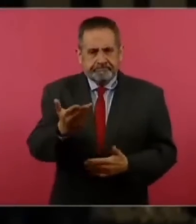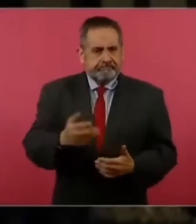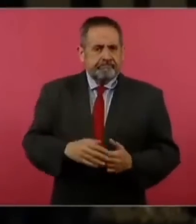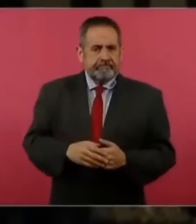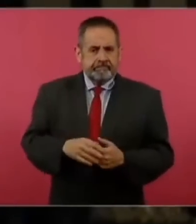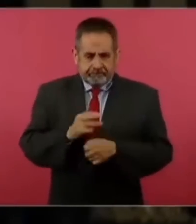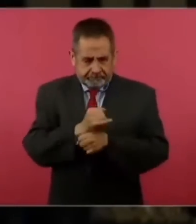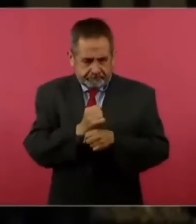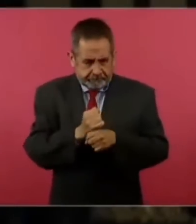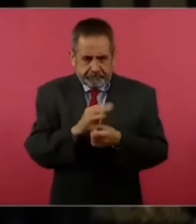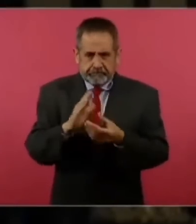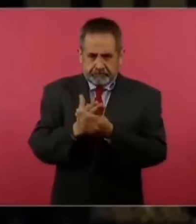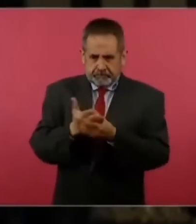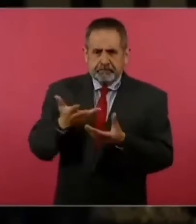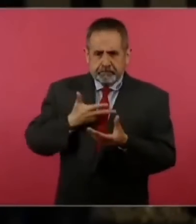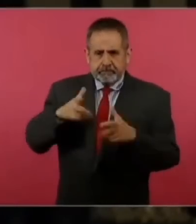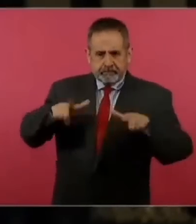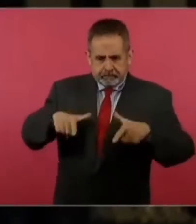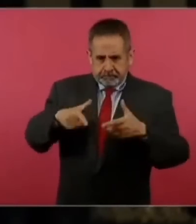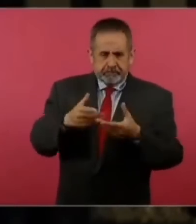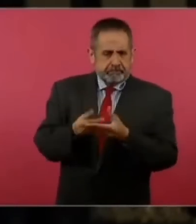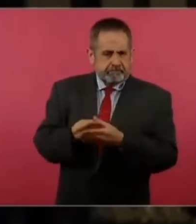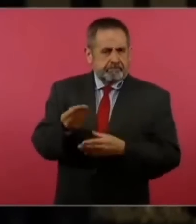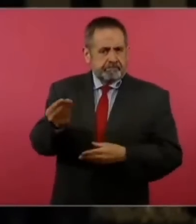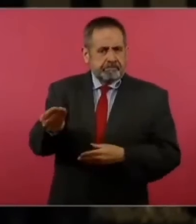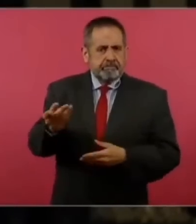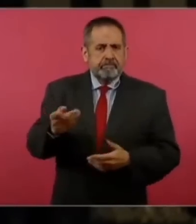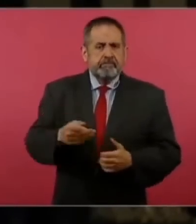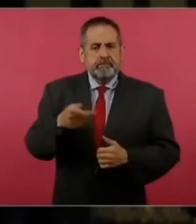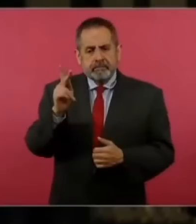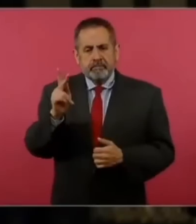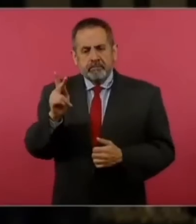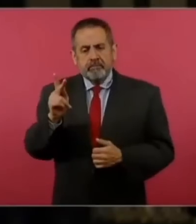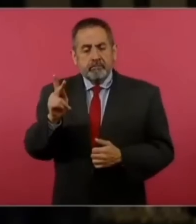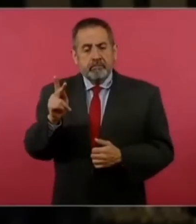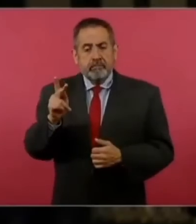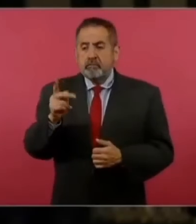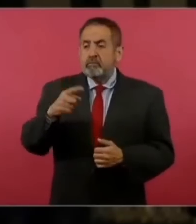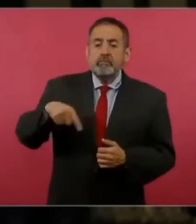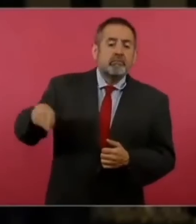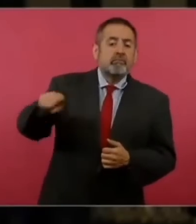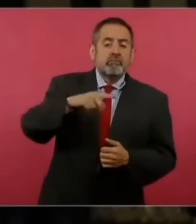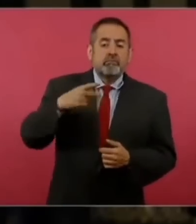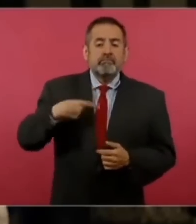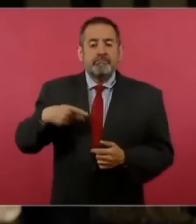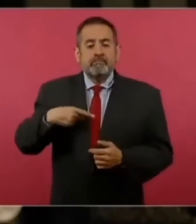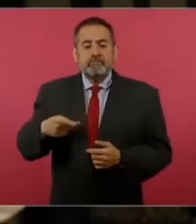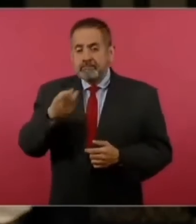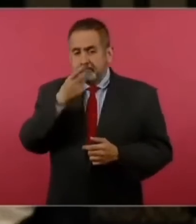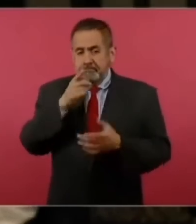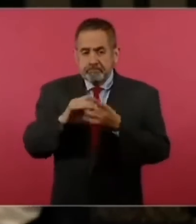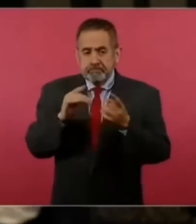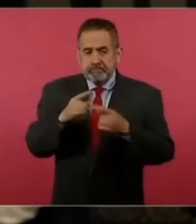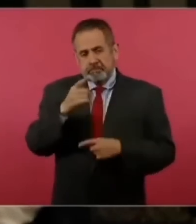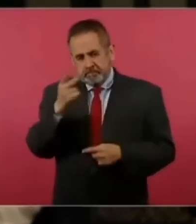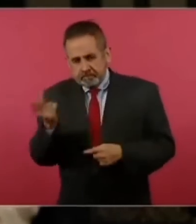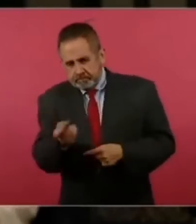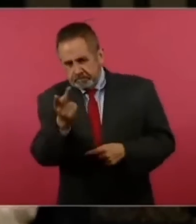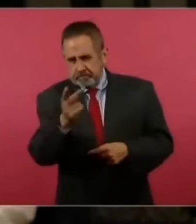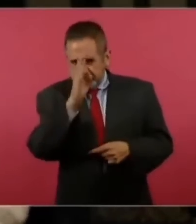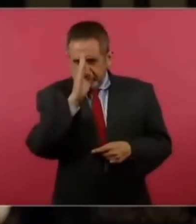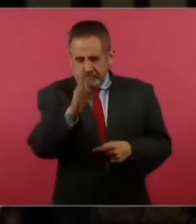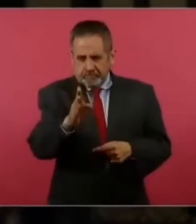la investigación está en nuestra página está en nuestro portal pero la gente nos encarga hacerle a usted una pregunta